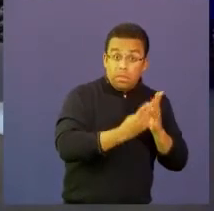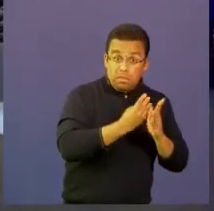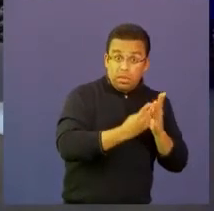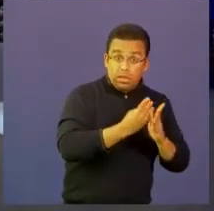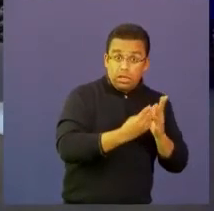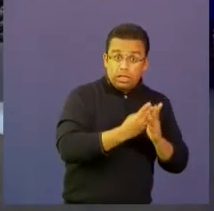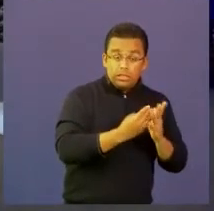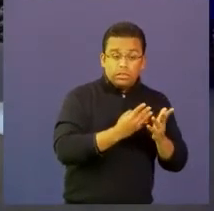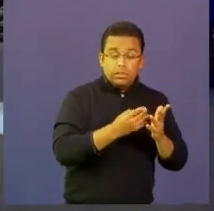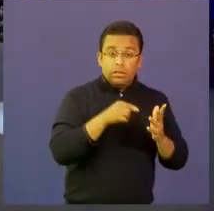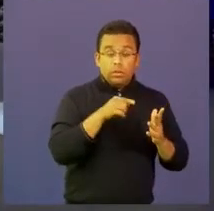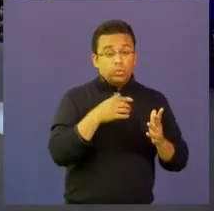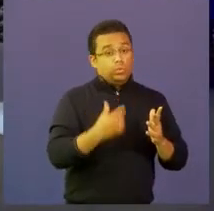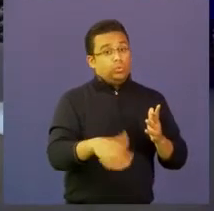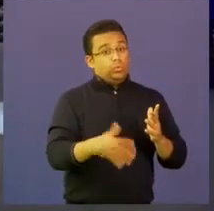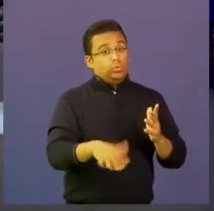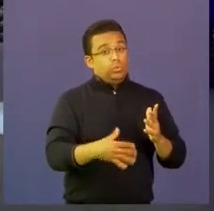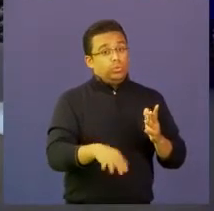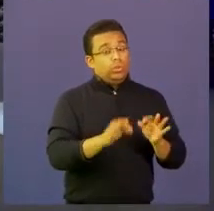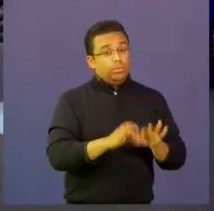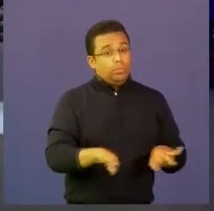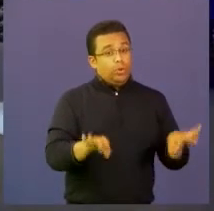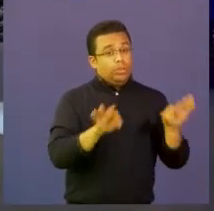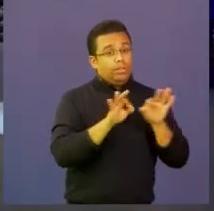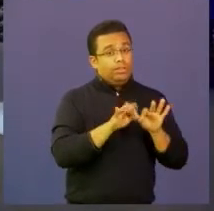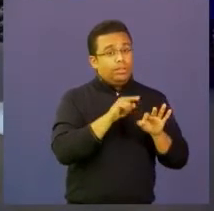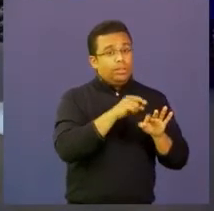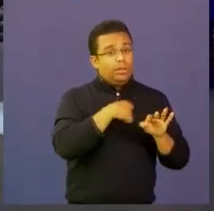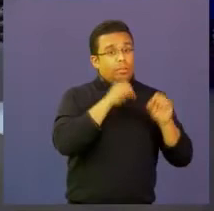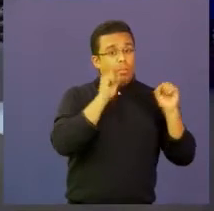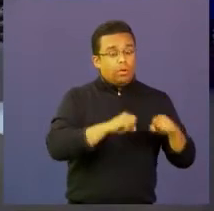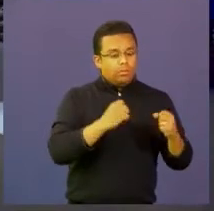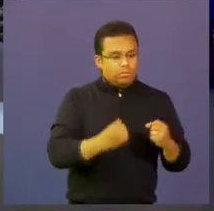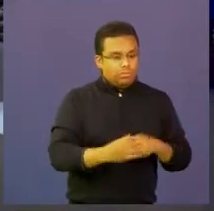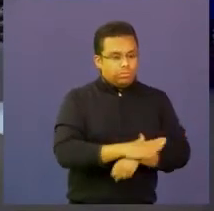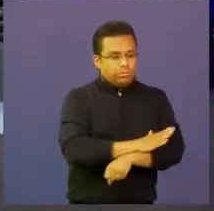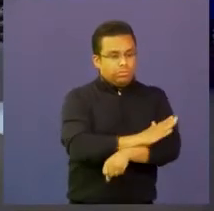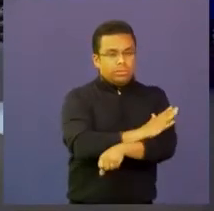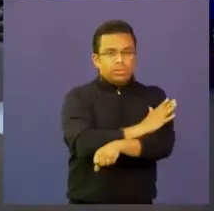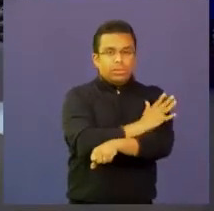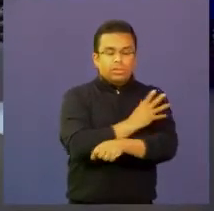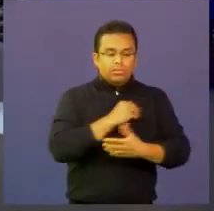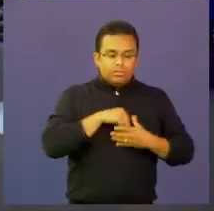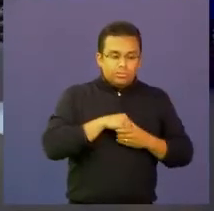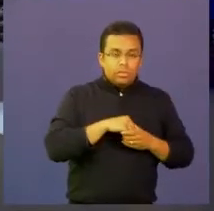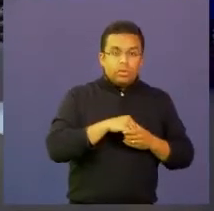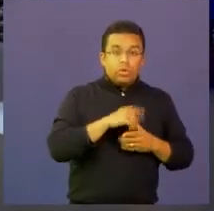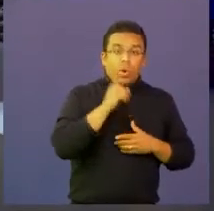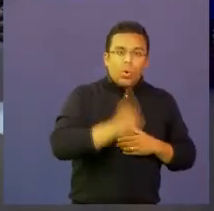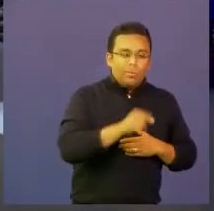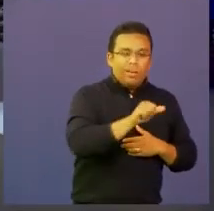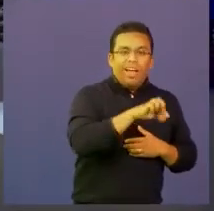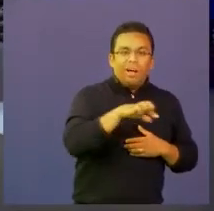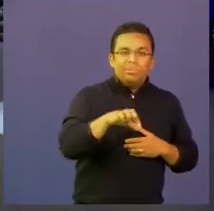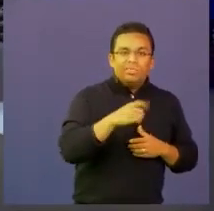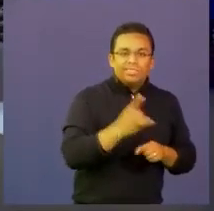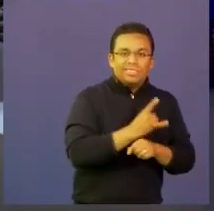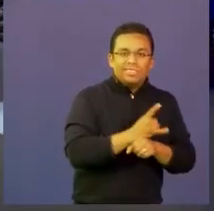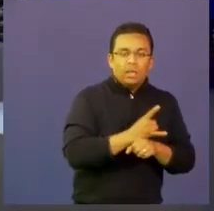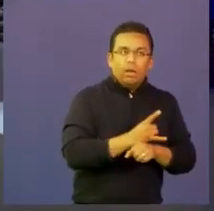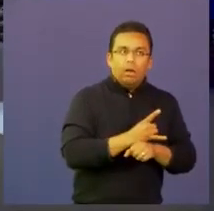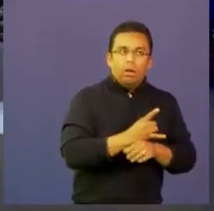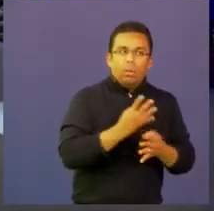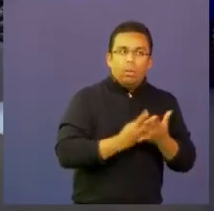una gran oportunidad precisamente de involucrar emocionalmente a los estudiantes gracias al uso de estas tecnologías